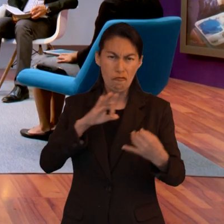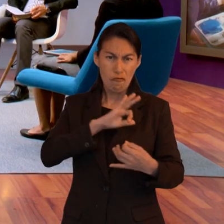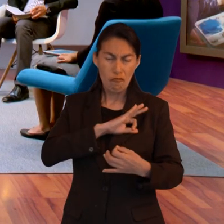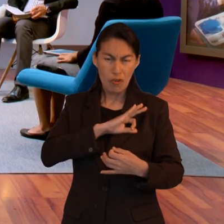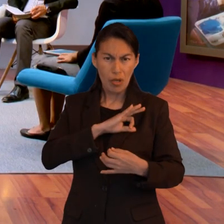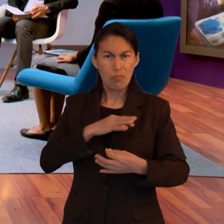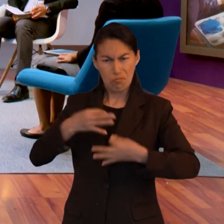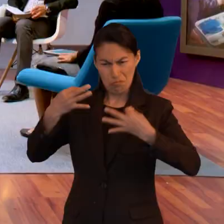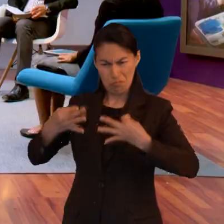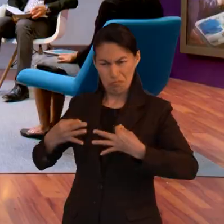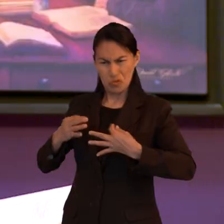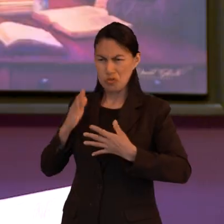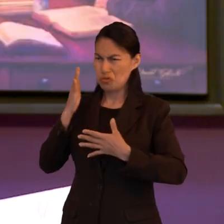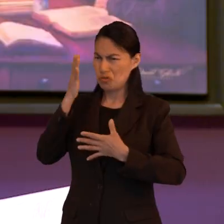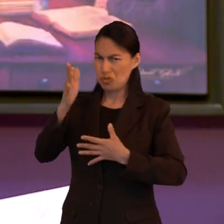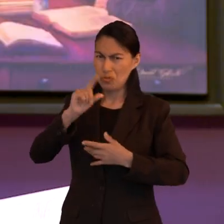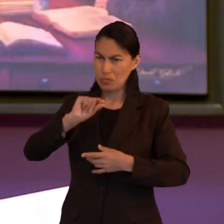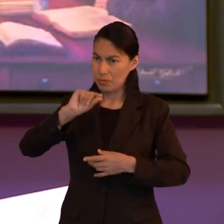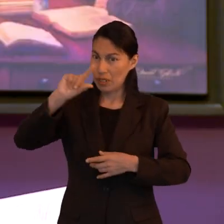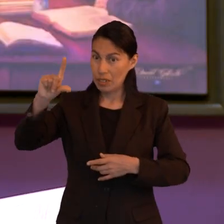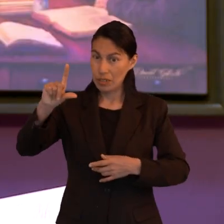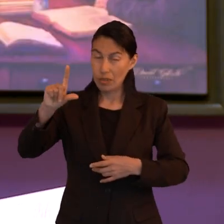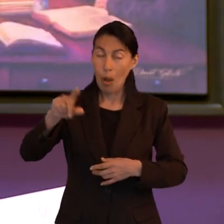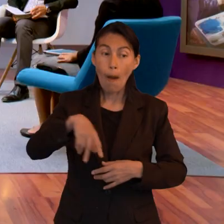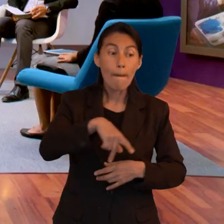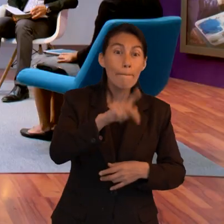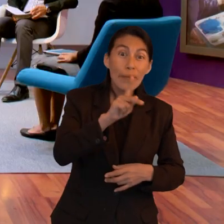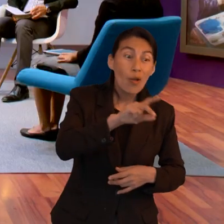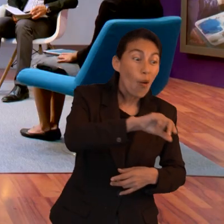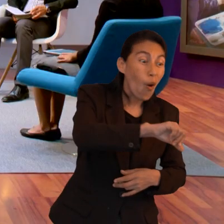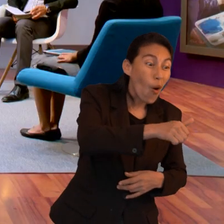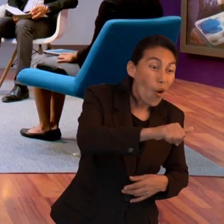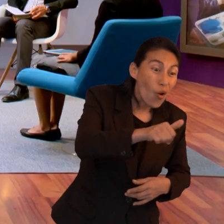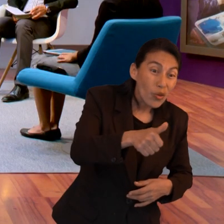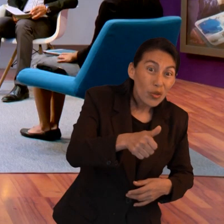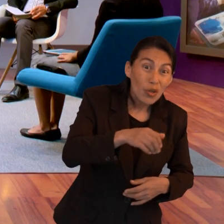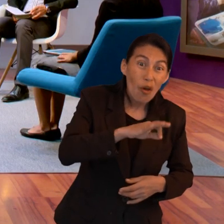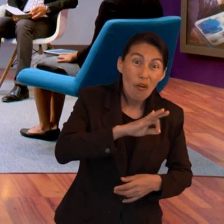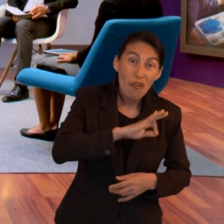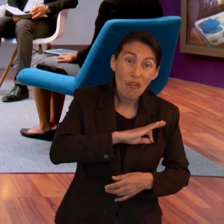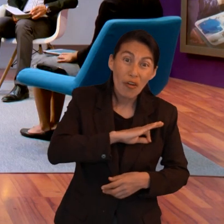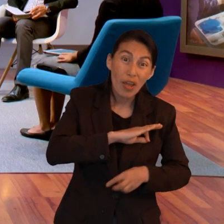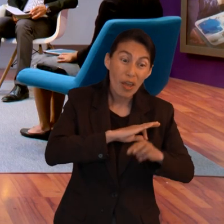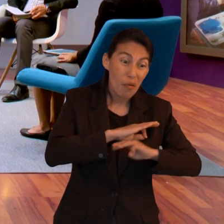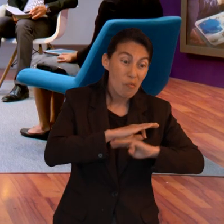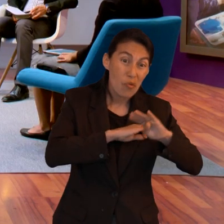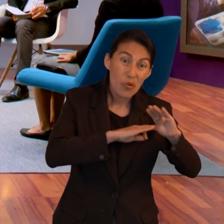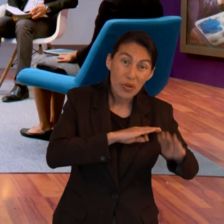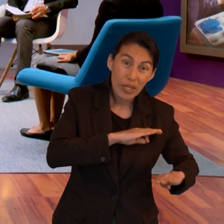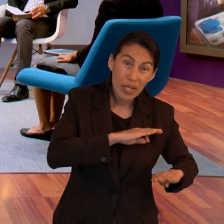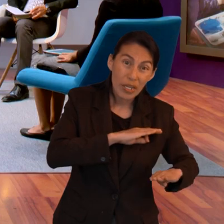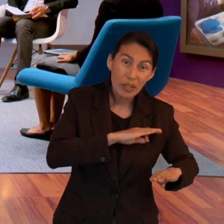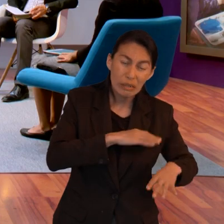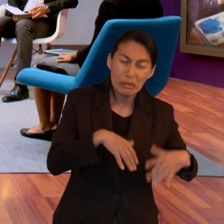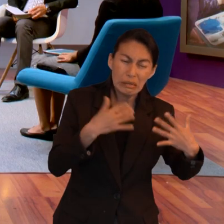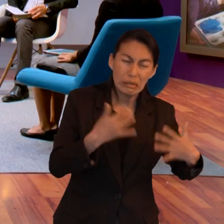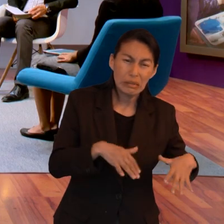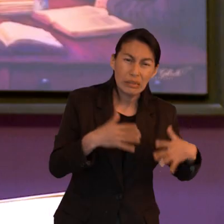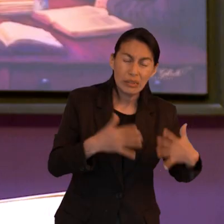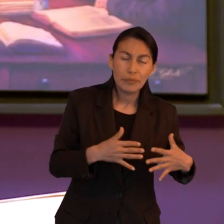interesante porque algunos tuvieron fe y les fue muy bien por ejemplo José tuvo fe y le fue muy bien pero otros